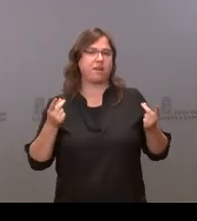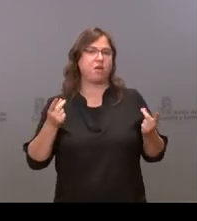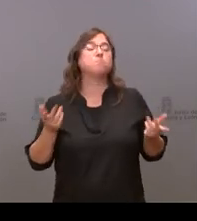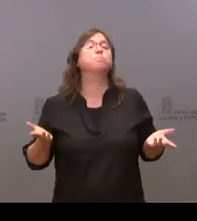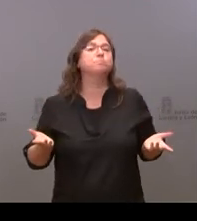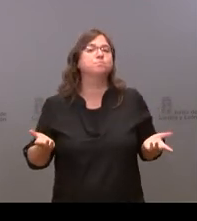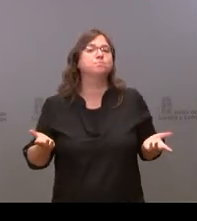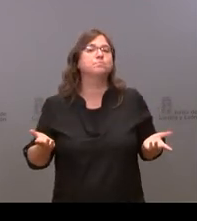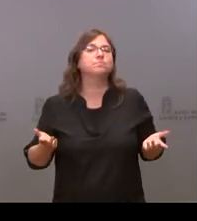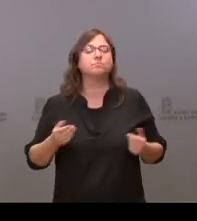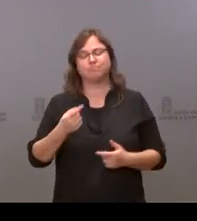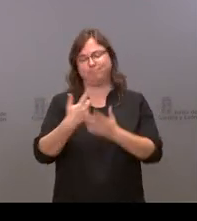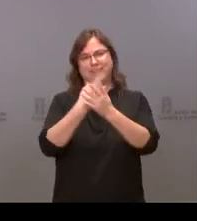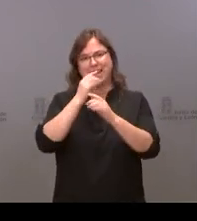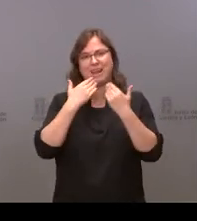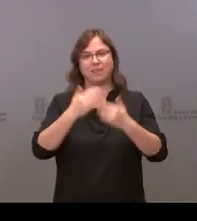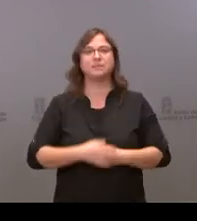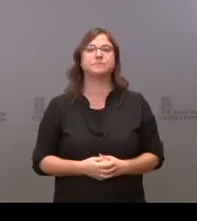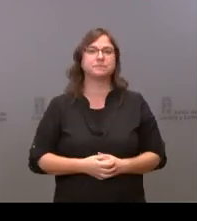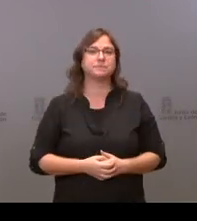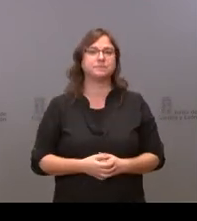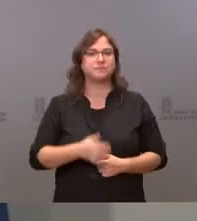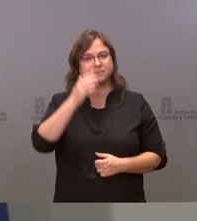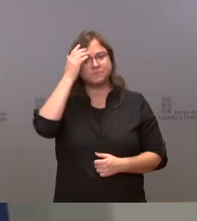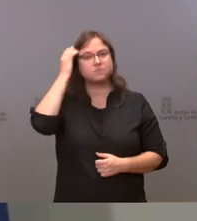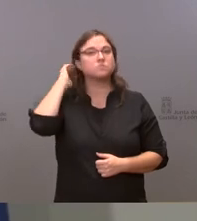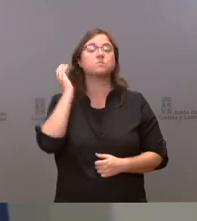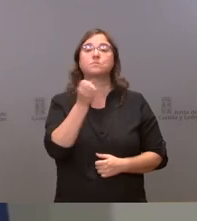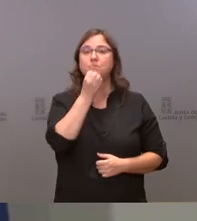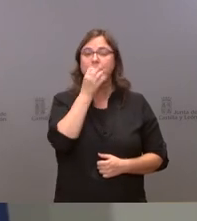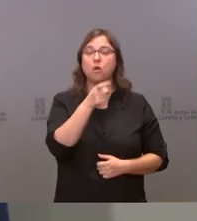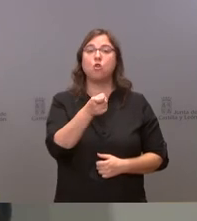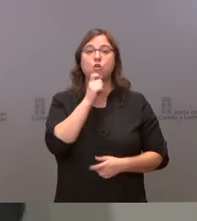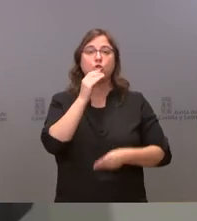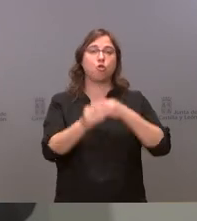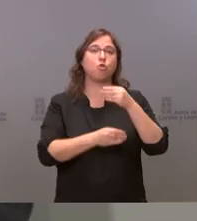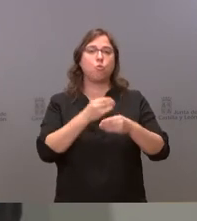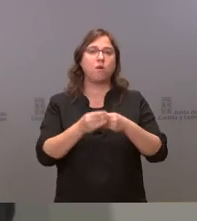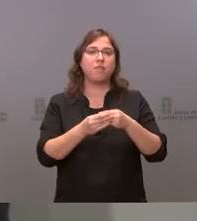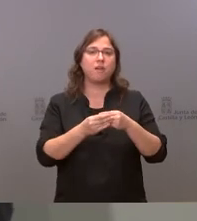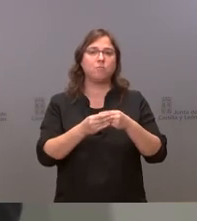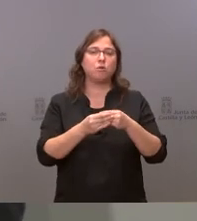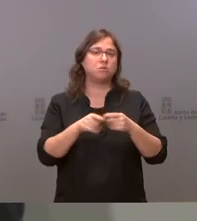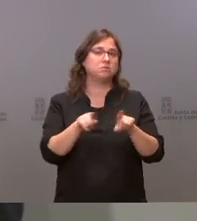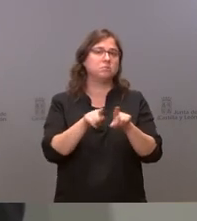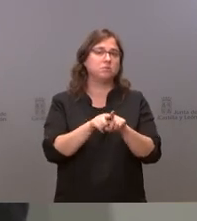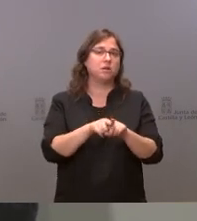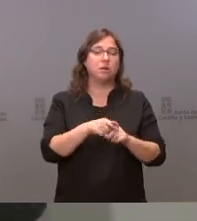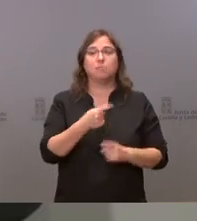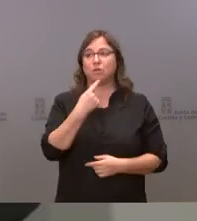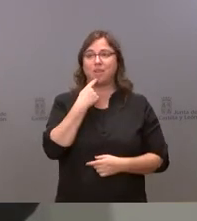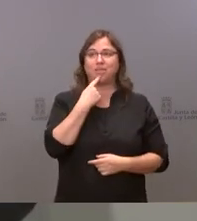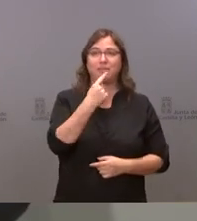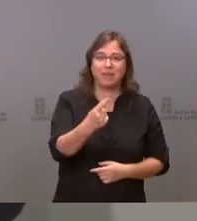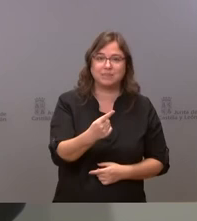eso muchas gracias muy bien sobre como vamos a reiterar la petición pues por oral por escrito por